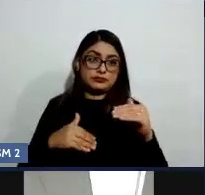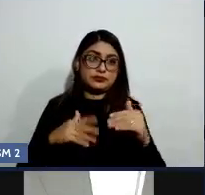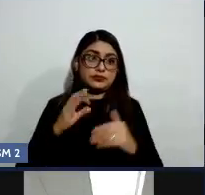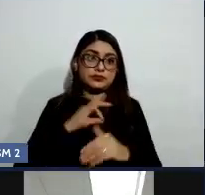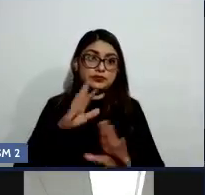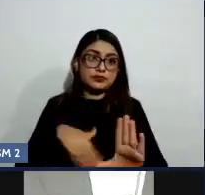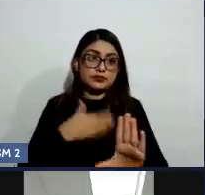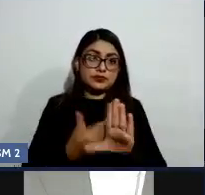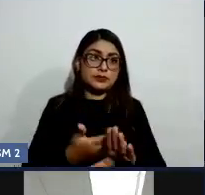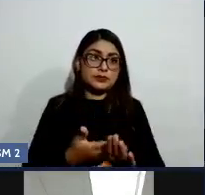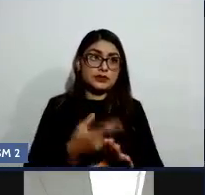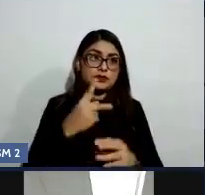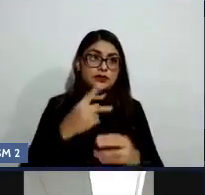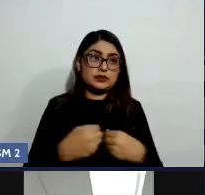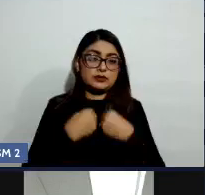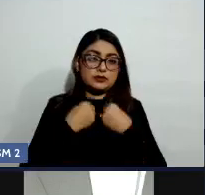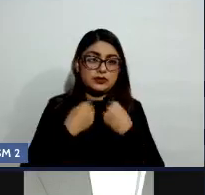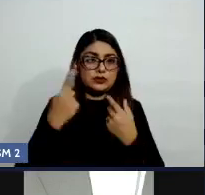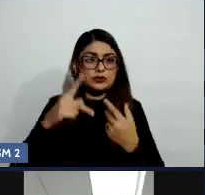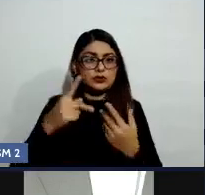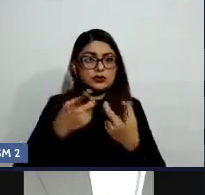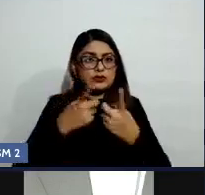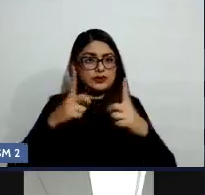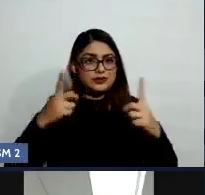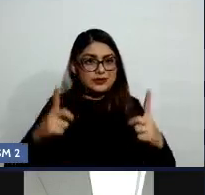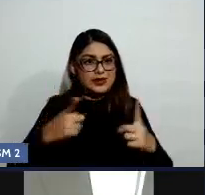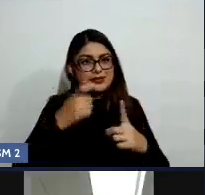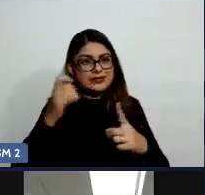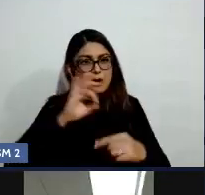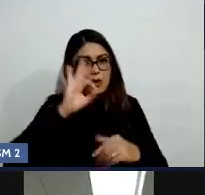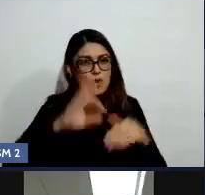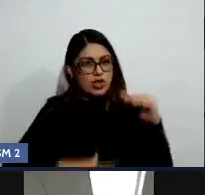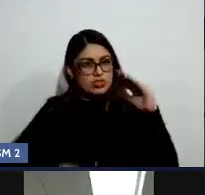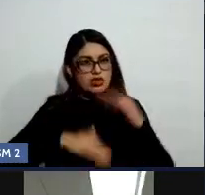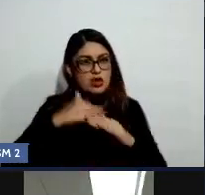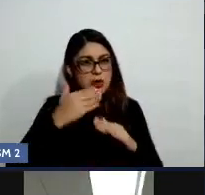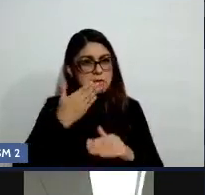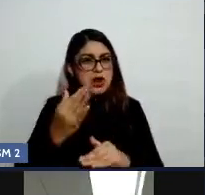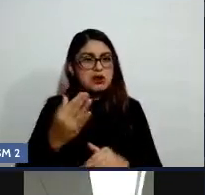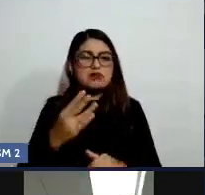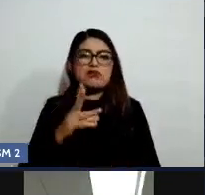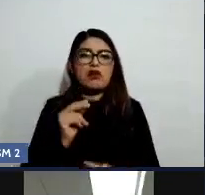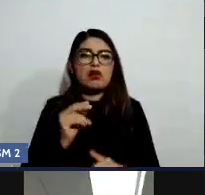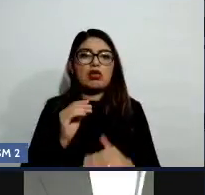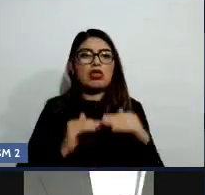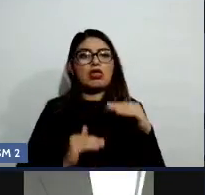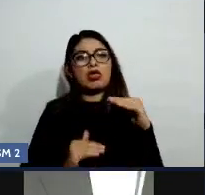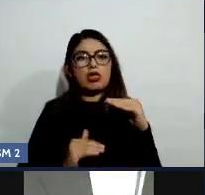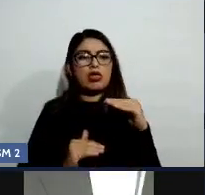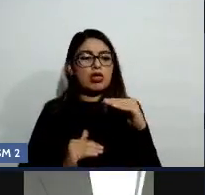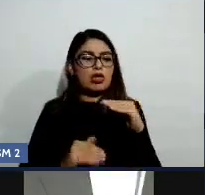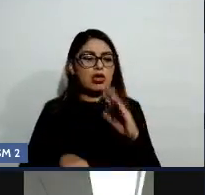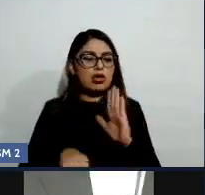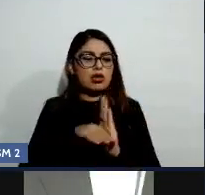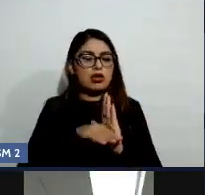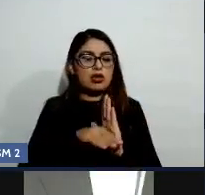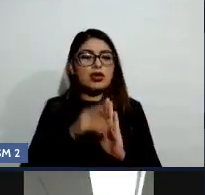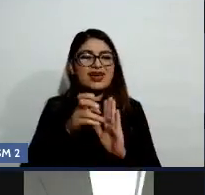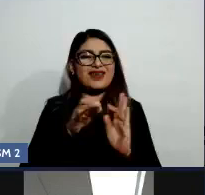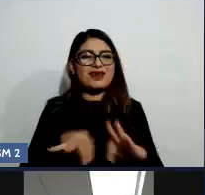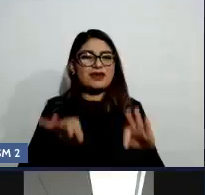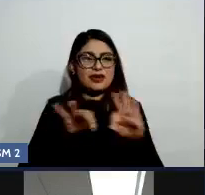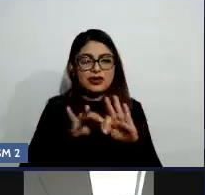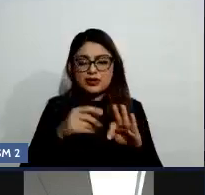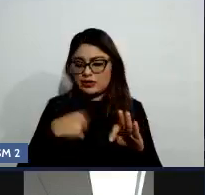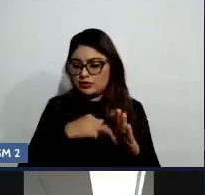desarrollo al 100% de nuestro cerebro. Entonces, hay que buscar evitarlo. Si